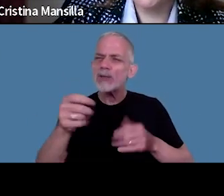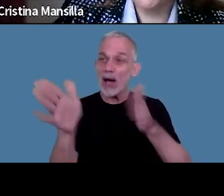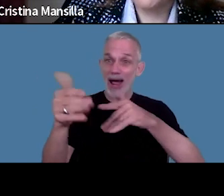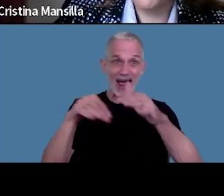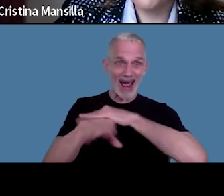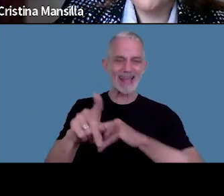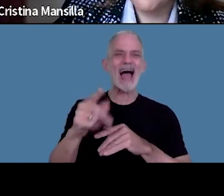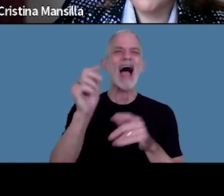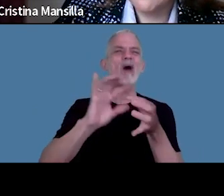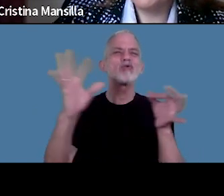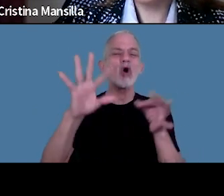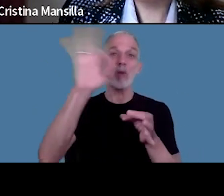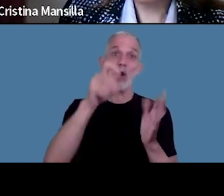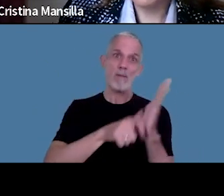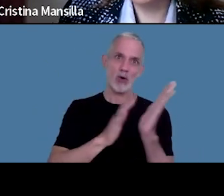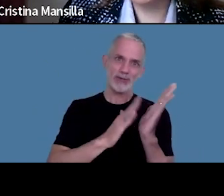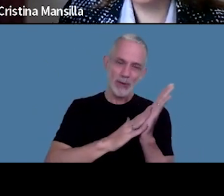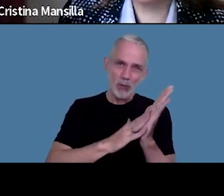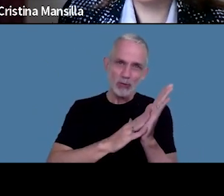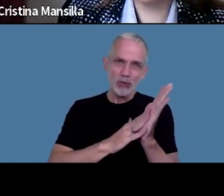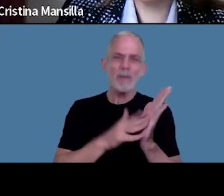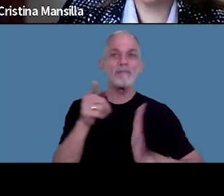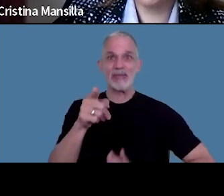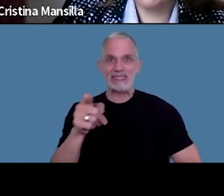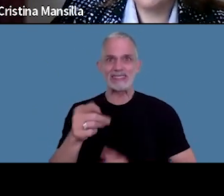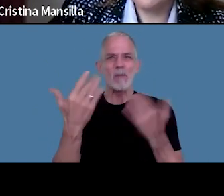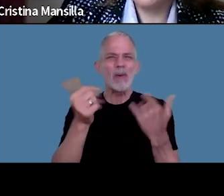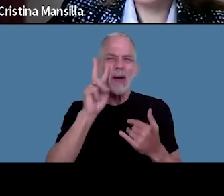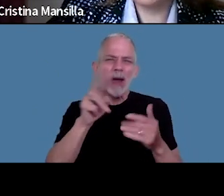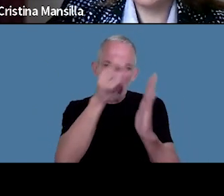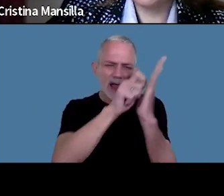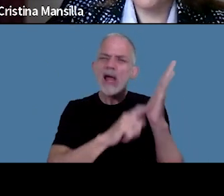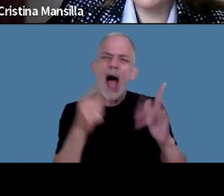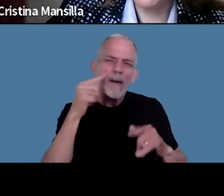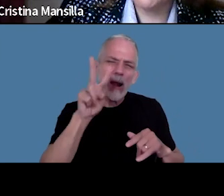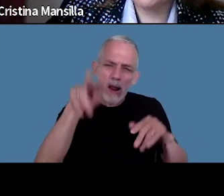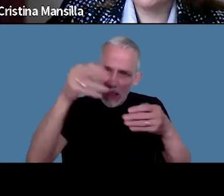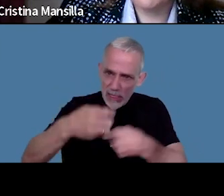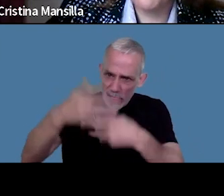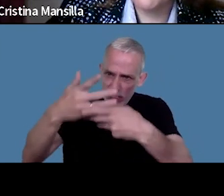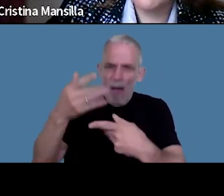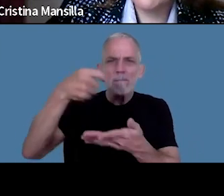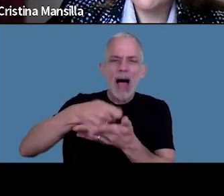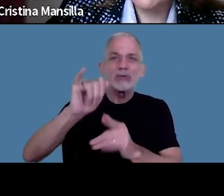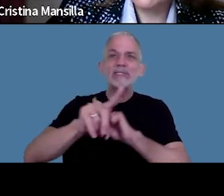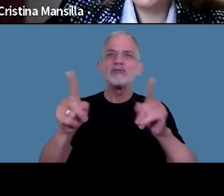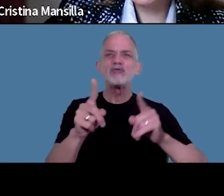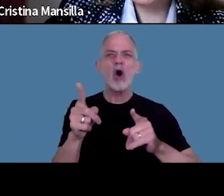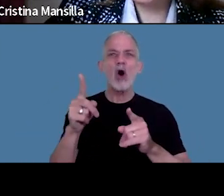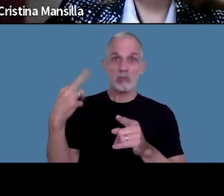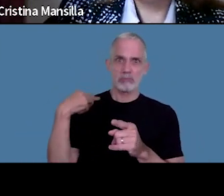autónomo y monotributo. Allí él también puede observar cuáles son los aportes